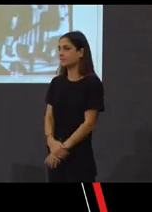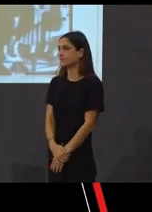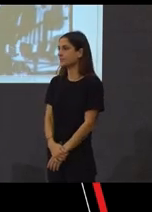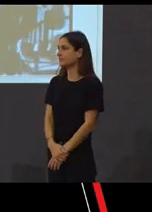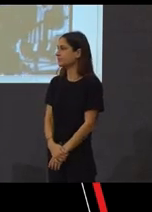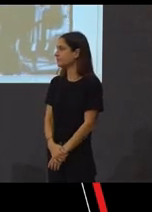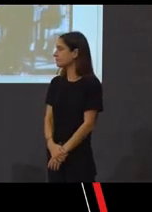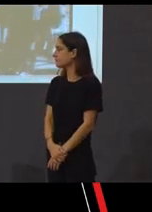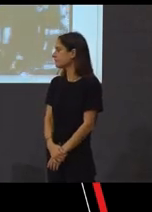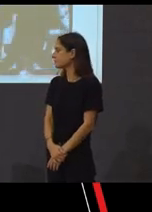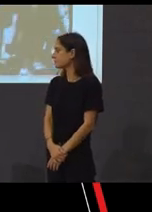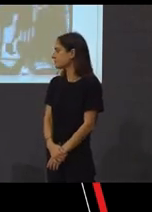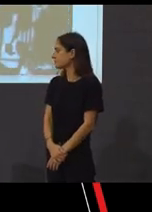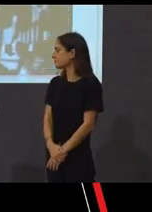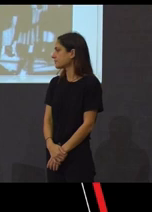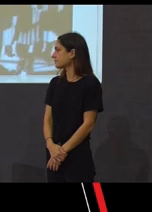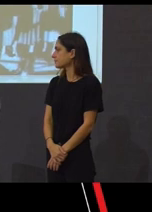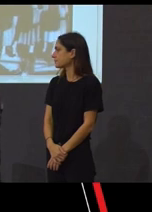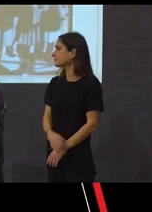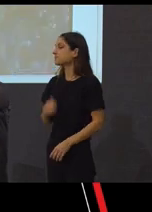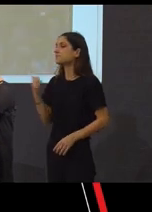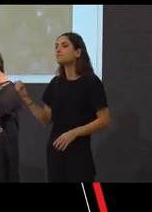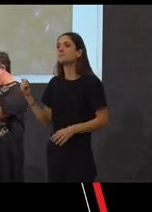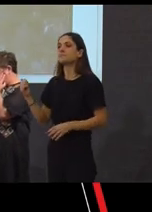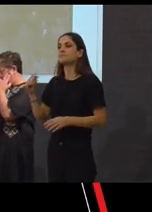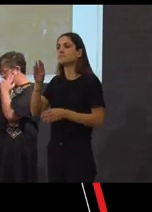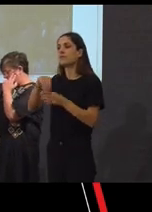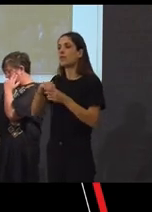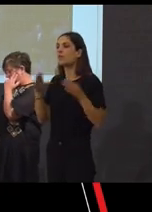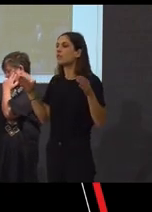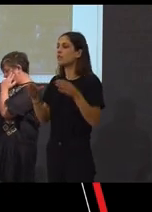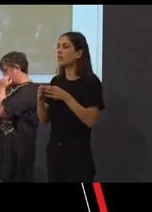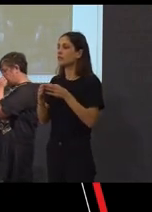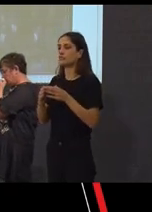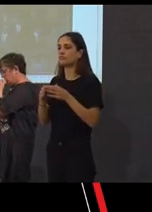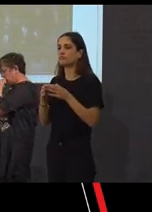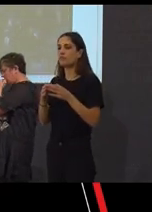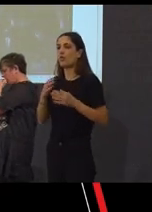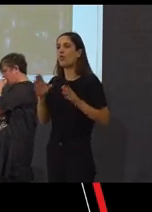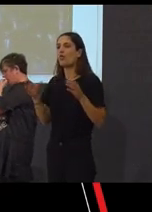España. La constituye un grupo de aficionados de ambos sexos que vía a Argentina.